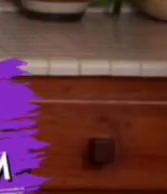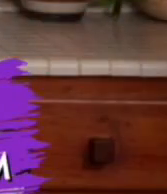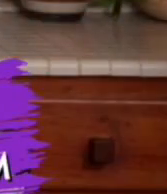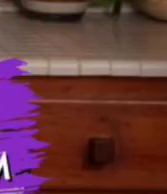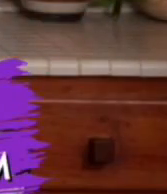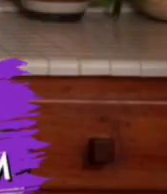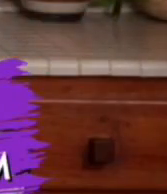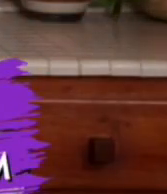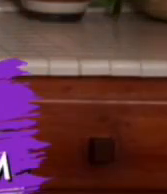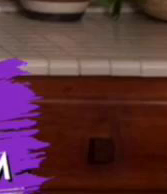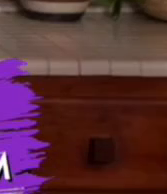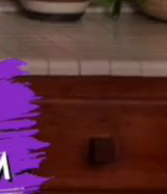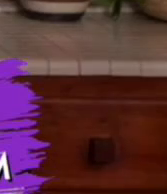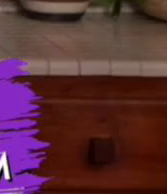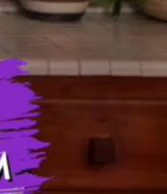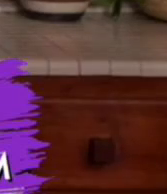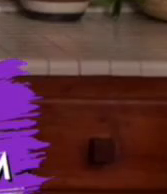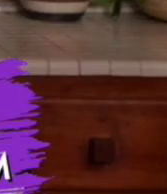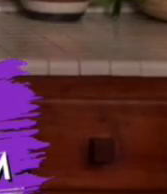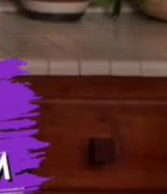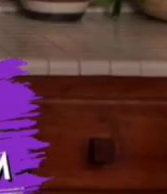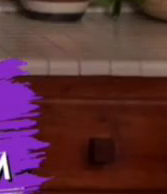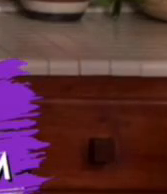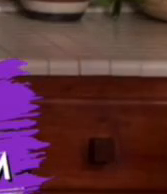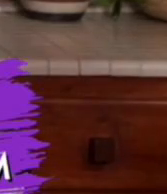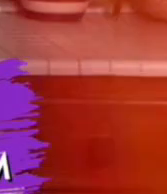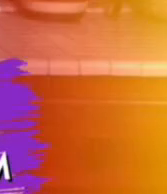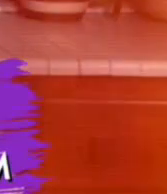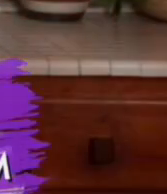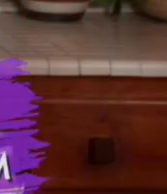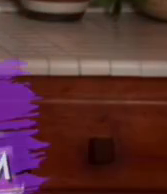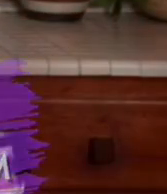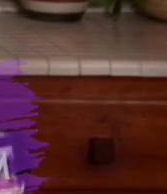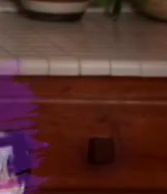a México Domingo Dos de la tarde ¿Gustan?